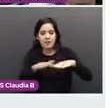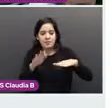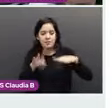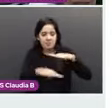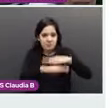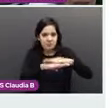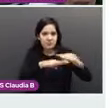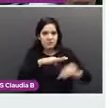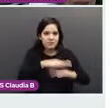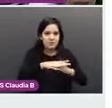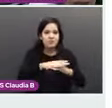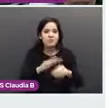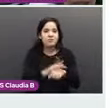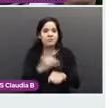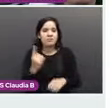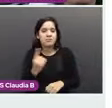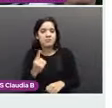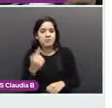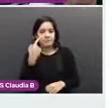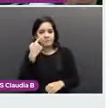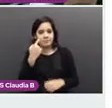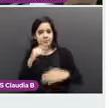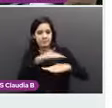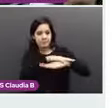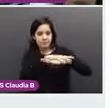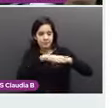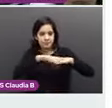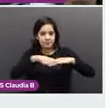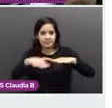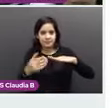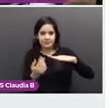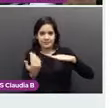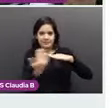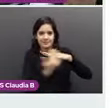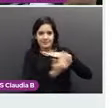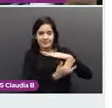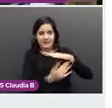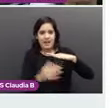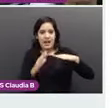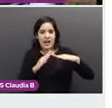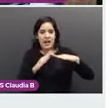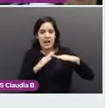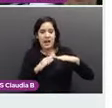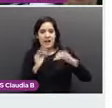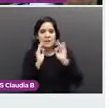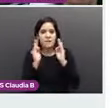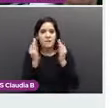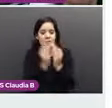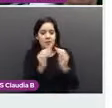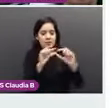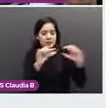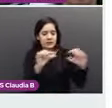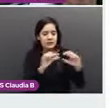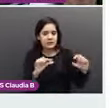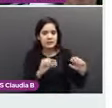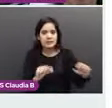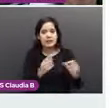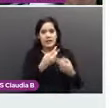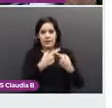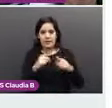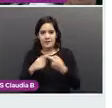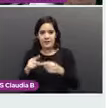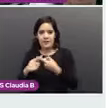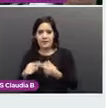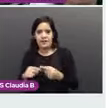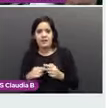escamoso estratificado en el exocervix y un epitelio cilíndrico a nivel del endocervix. Aquí, en la unión